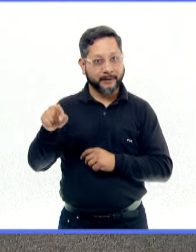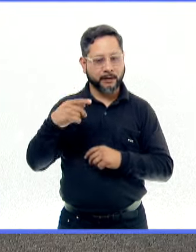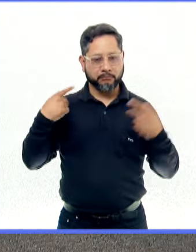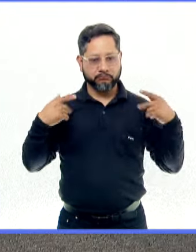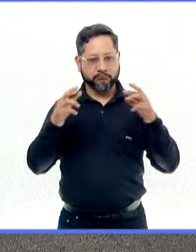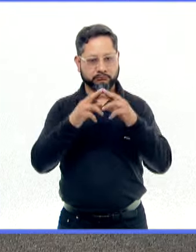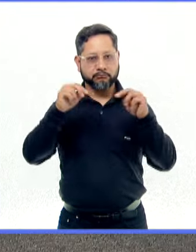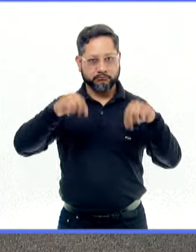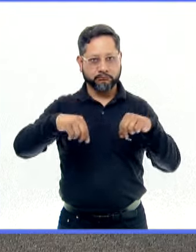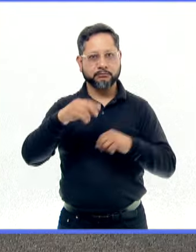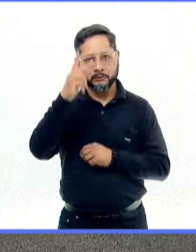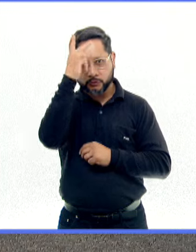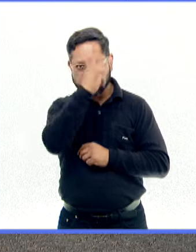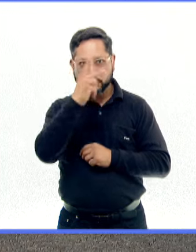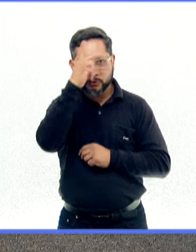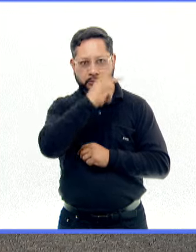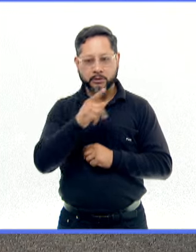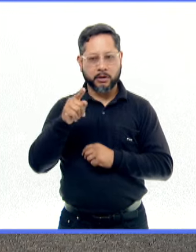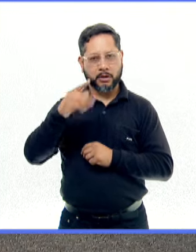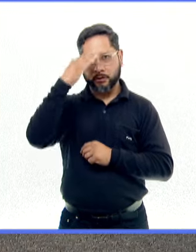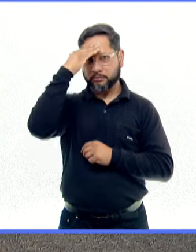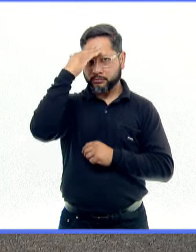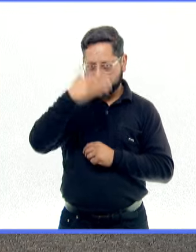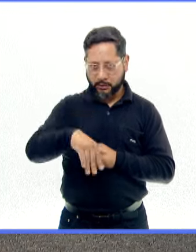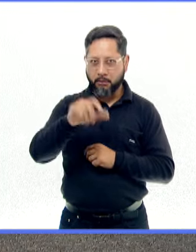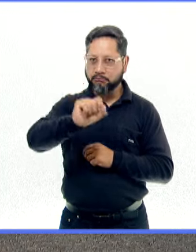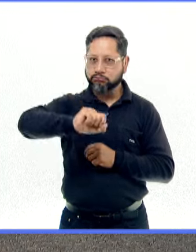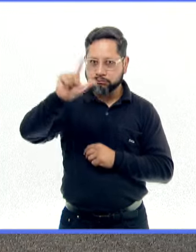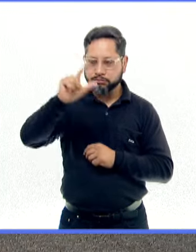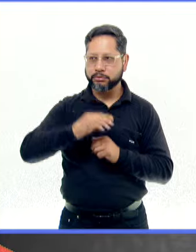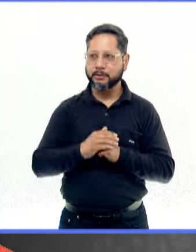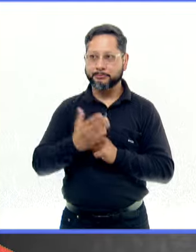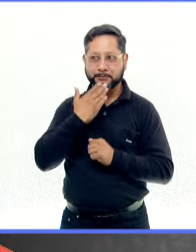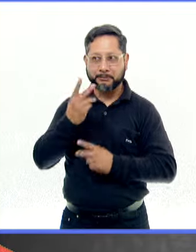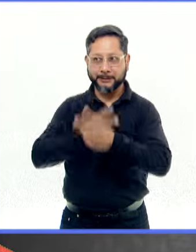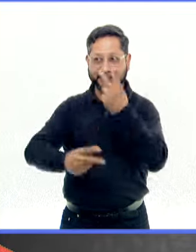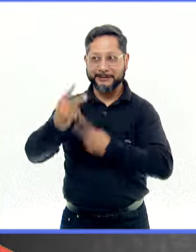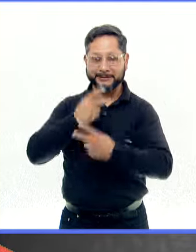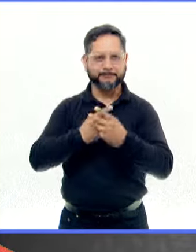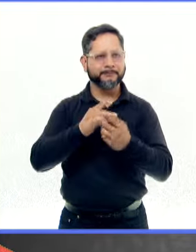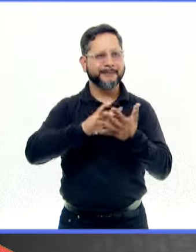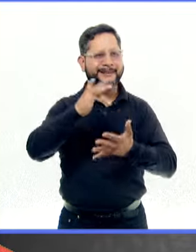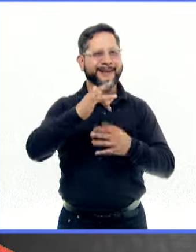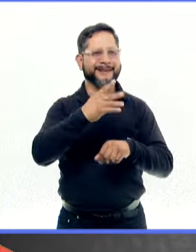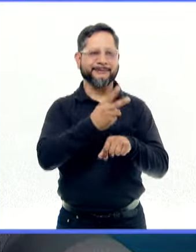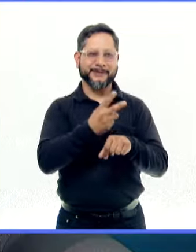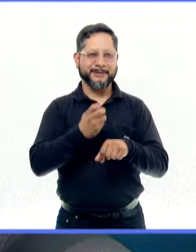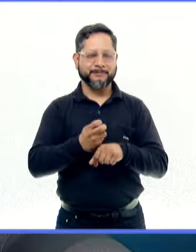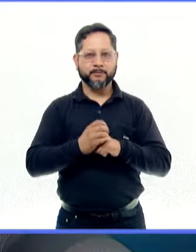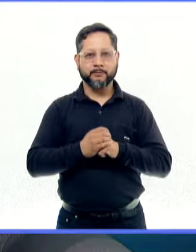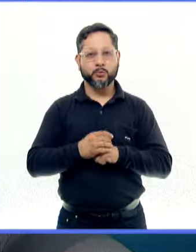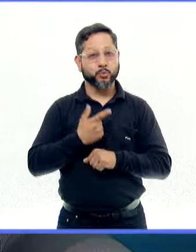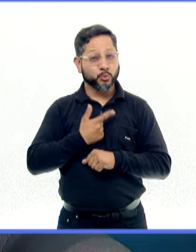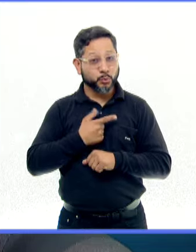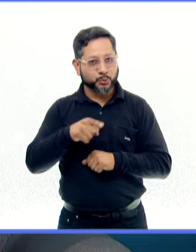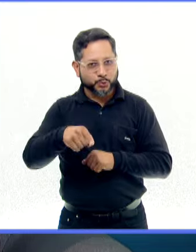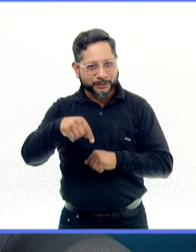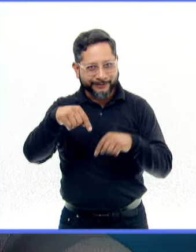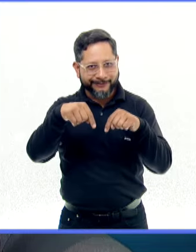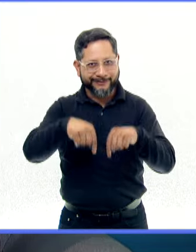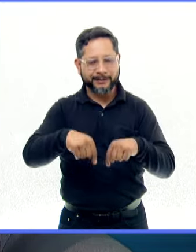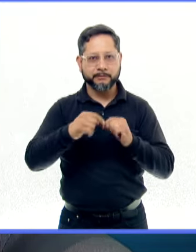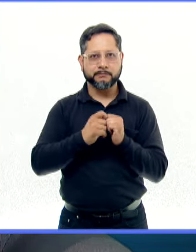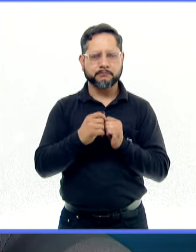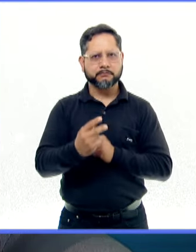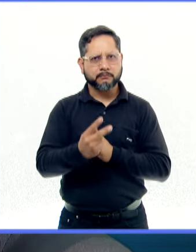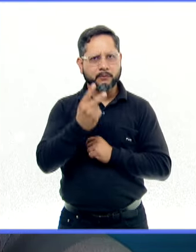nuestra universidad y por supuesto especialista en este tema. ¿Cómo estás doctora? Bienvenida. Gracias, mucho gusto por la invitación. Pues un gusto que estés aquí con nosotros, justamente un